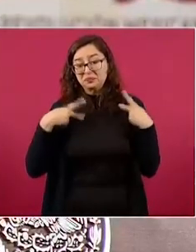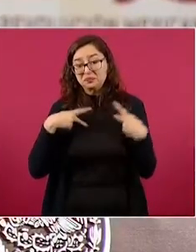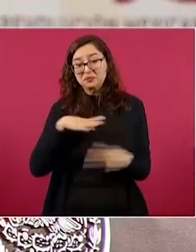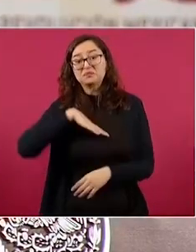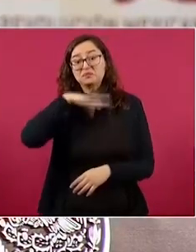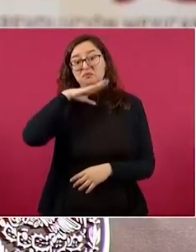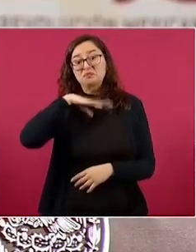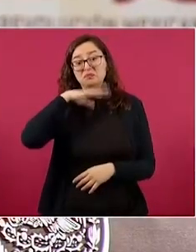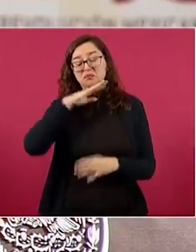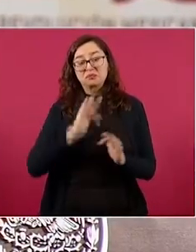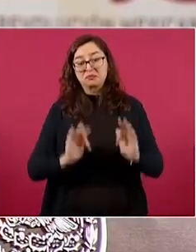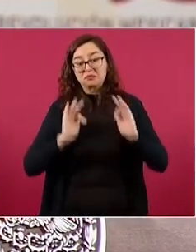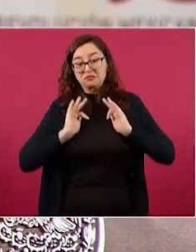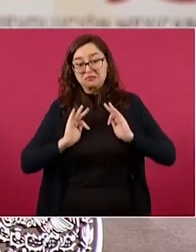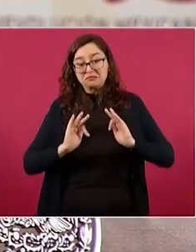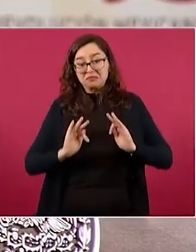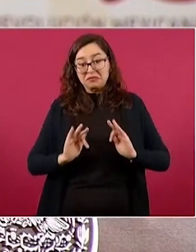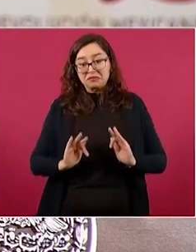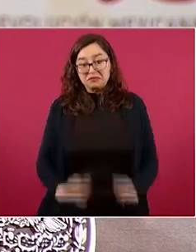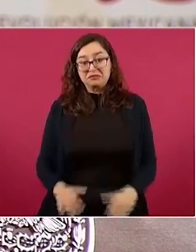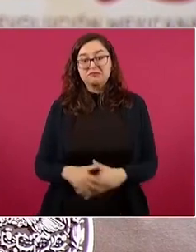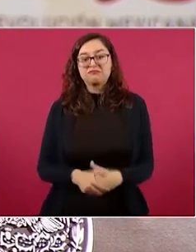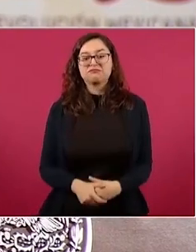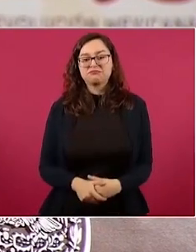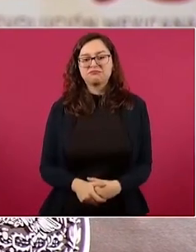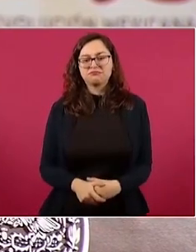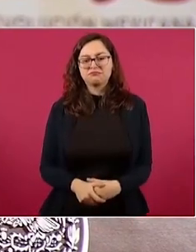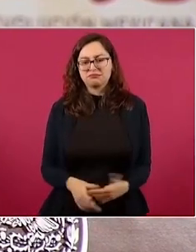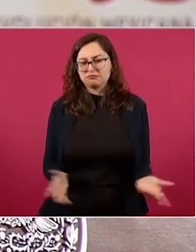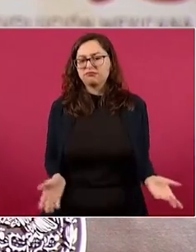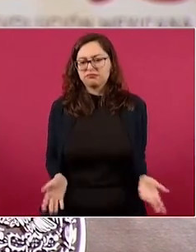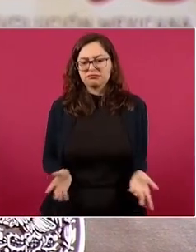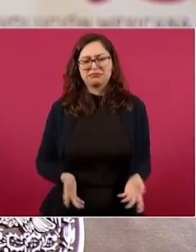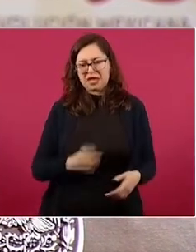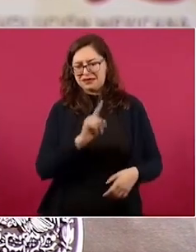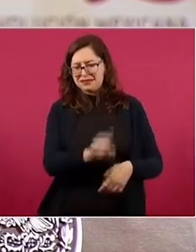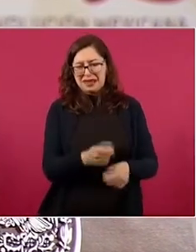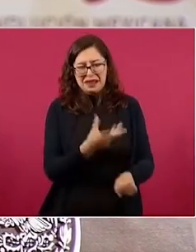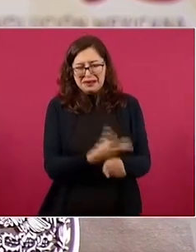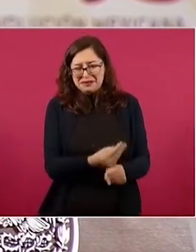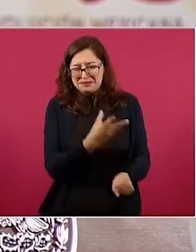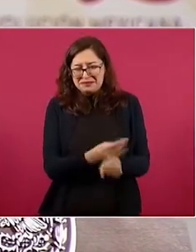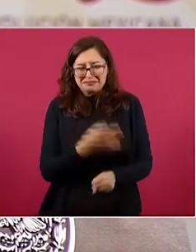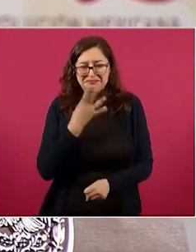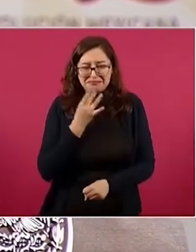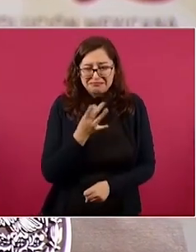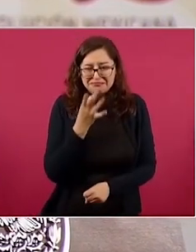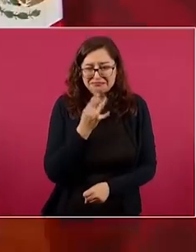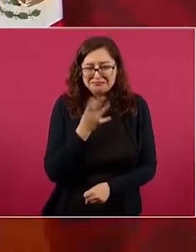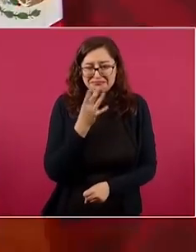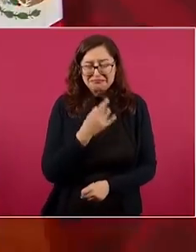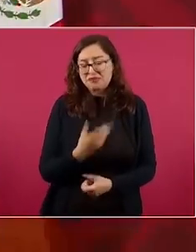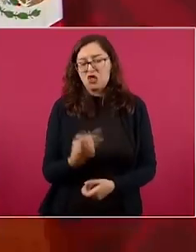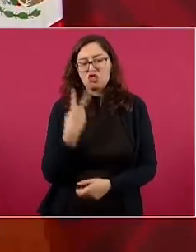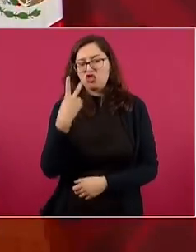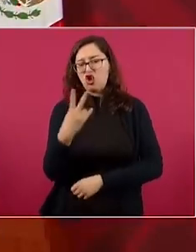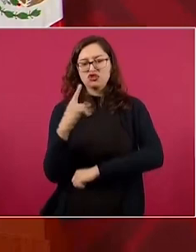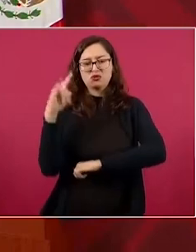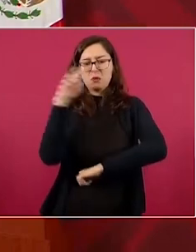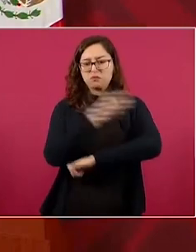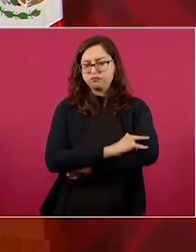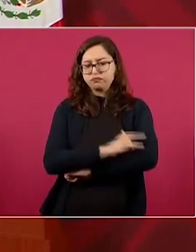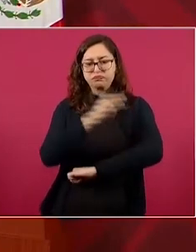Entonces mandé a atenderlo. Ya desde luego están las dos pistas y sí, pronto vamos a informar